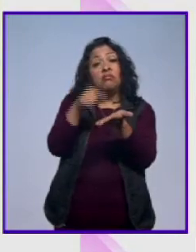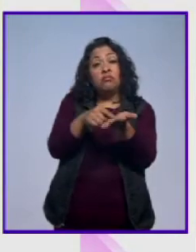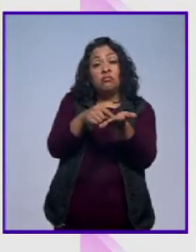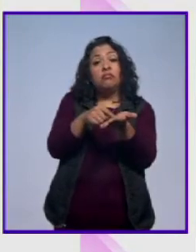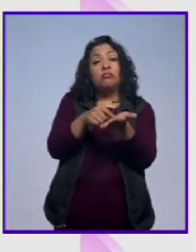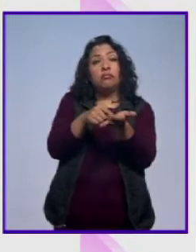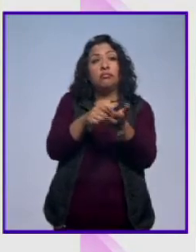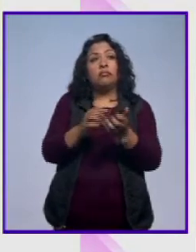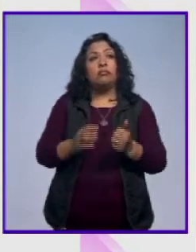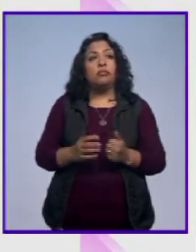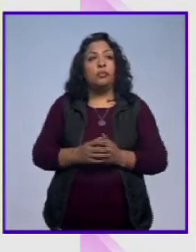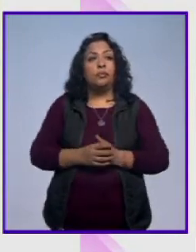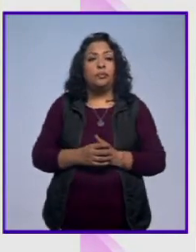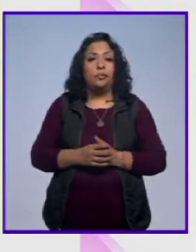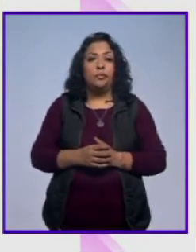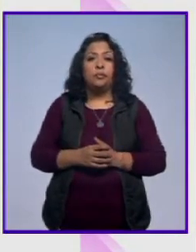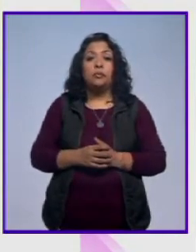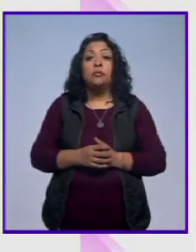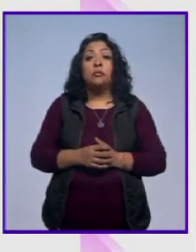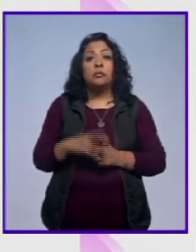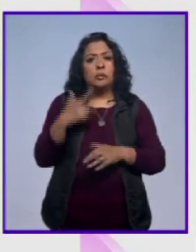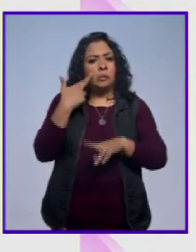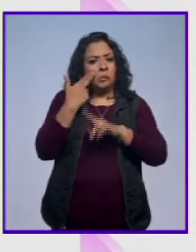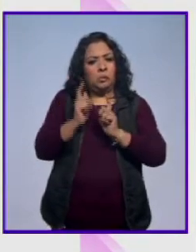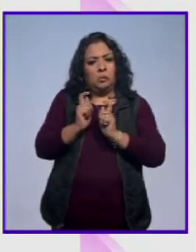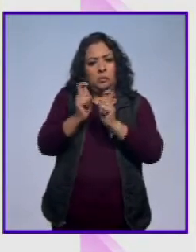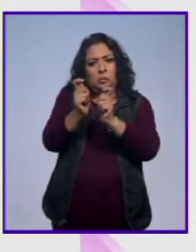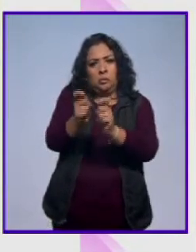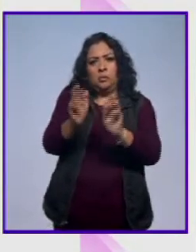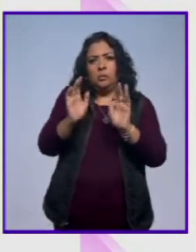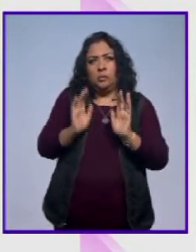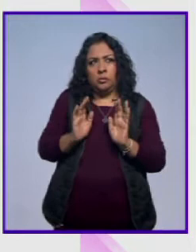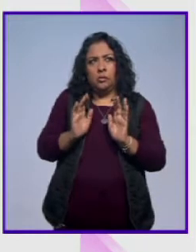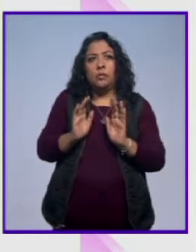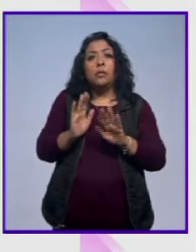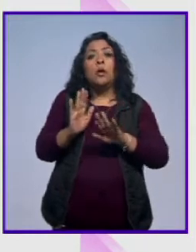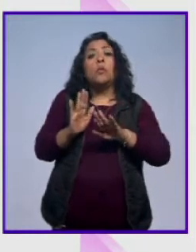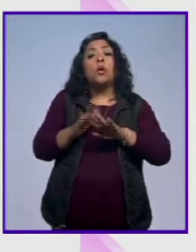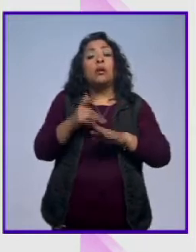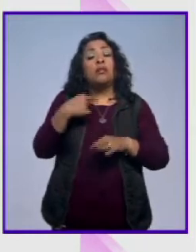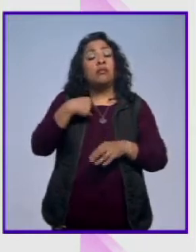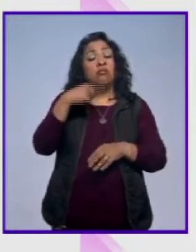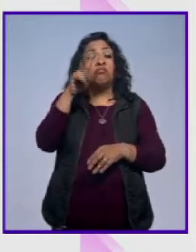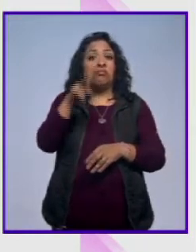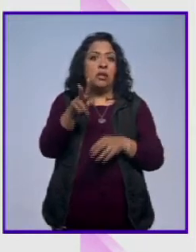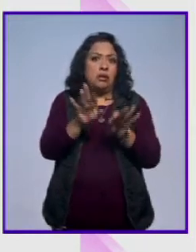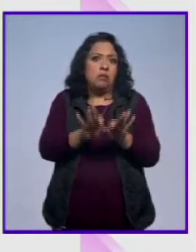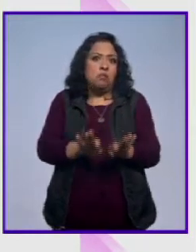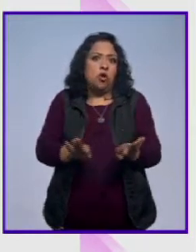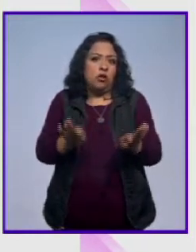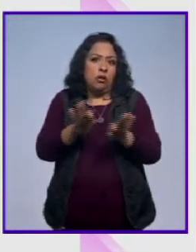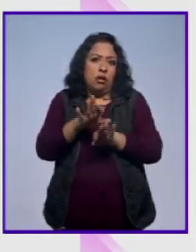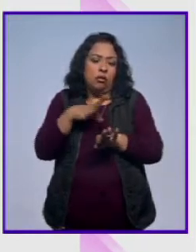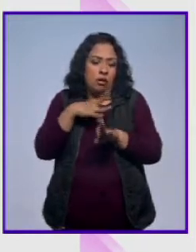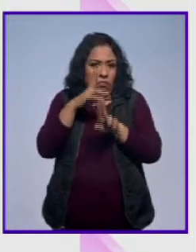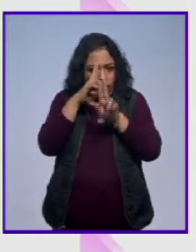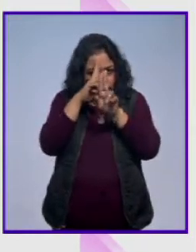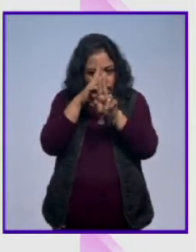tarea asignada porque me parece fundamental que